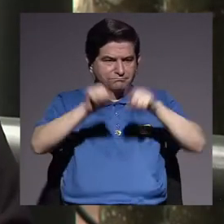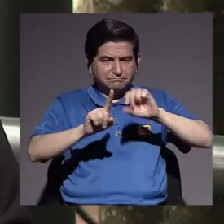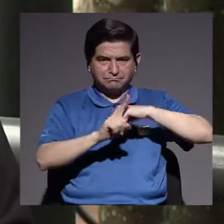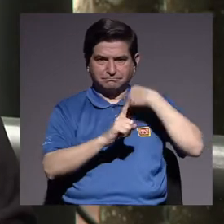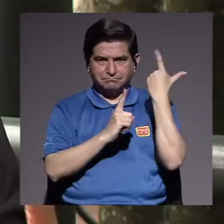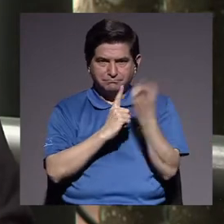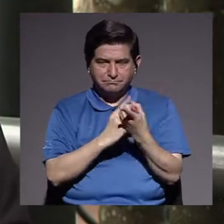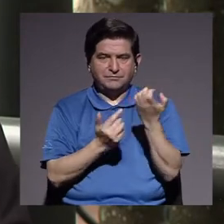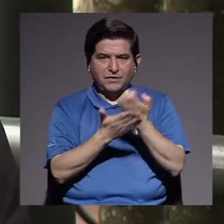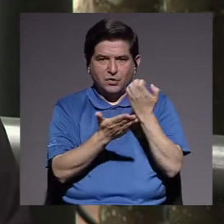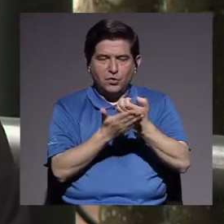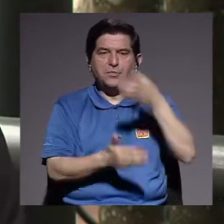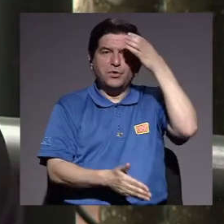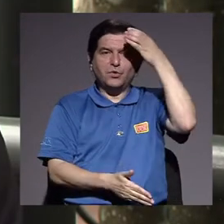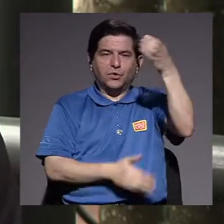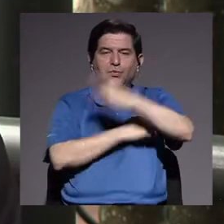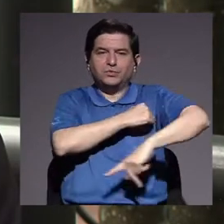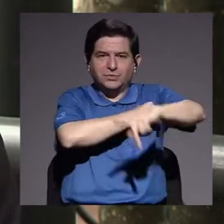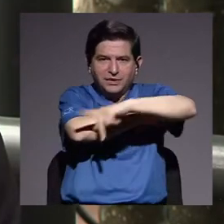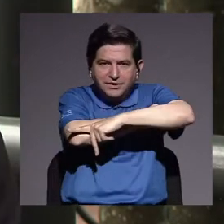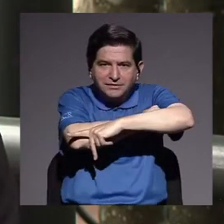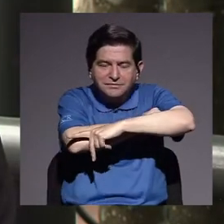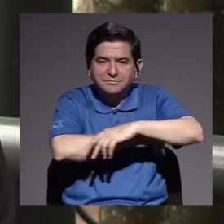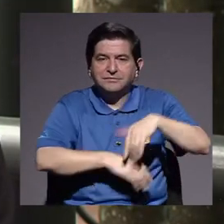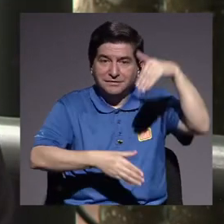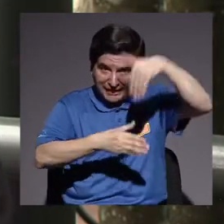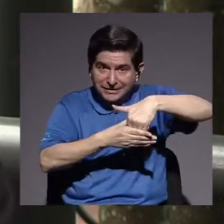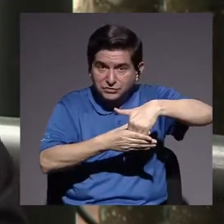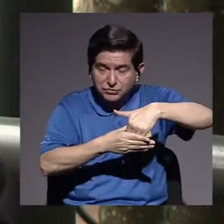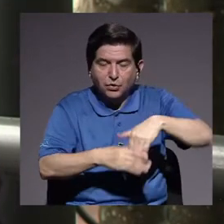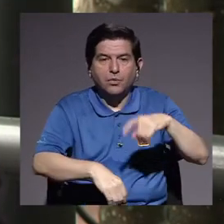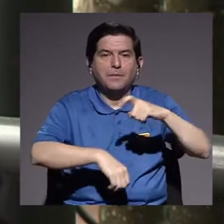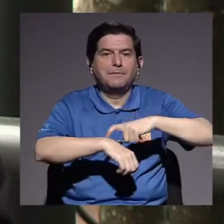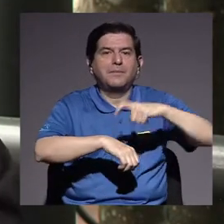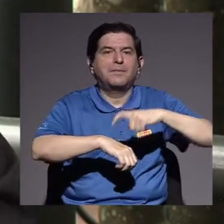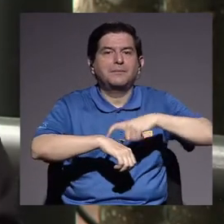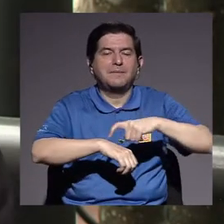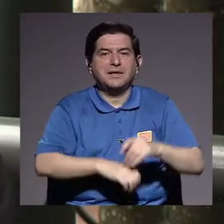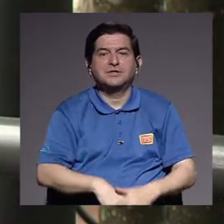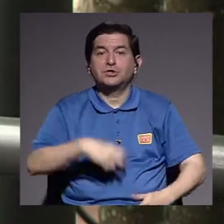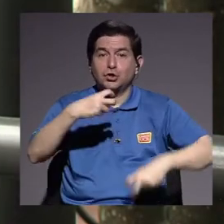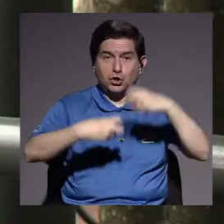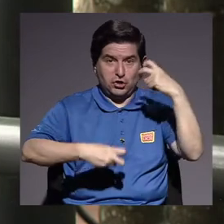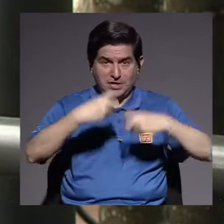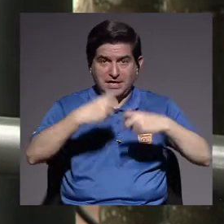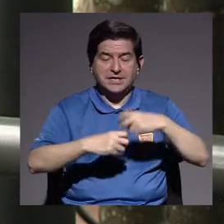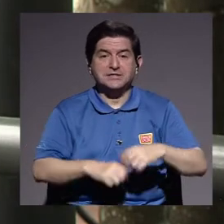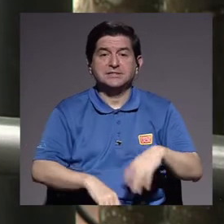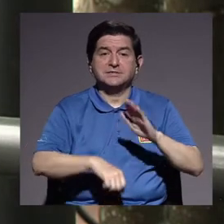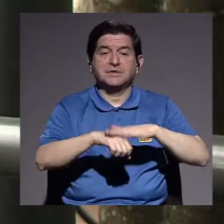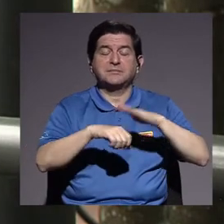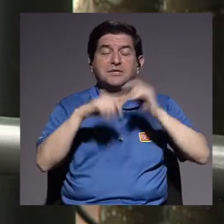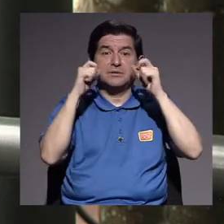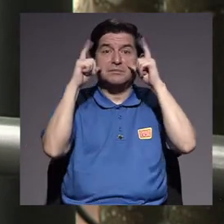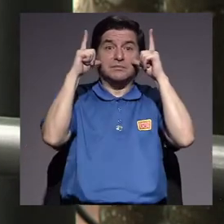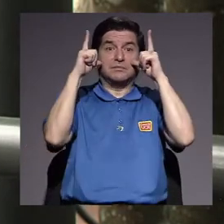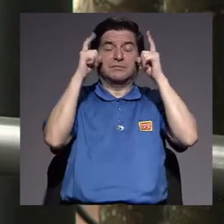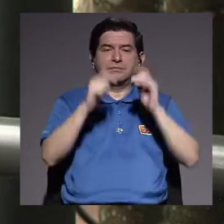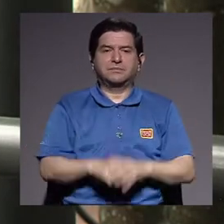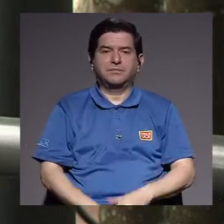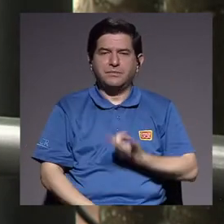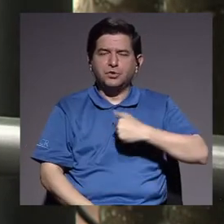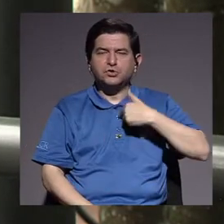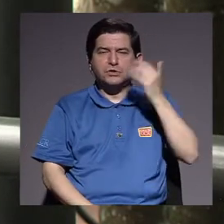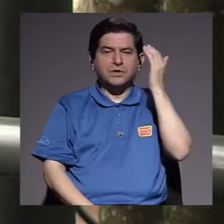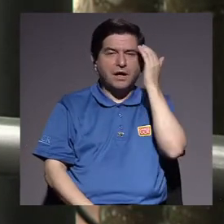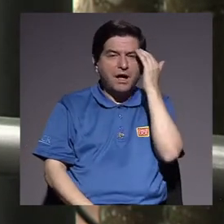socialmente, económicamente y culturalmente en el país, es un momento justamente la crisis para despertar a esto, Para ir tomando como